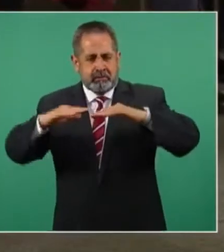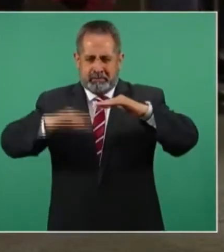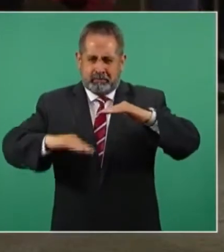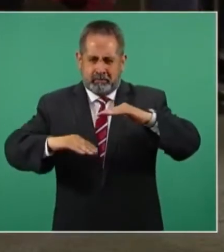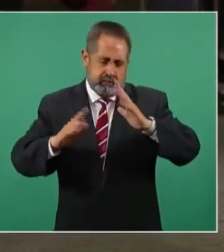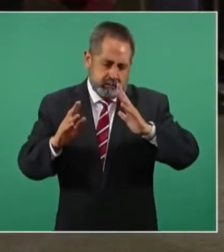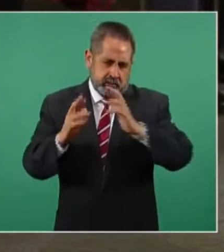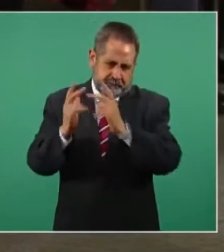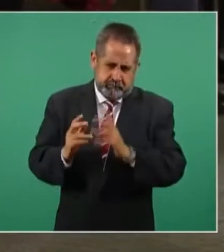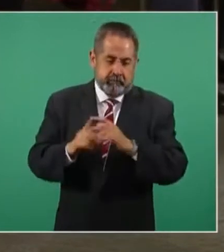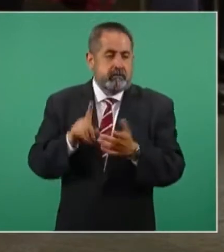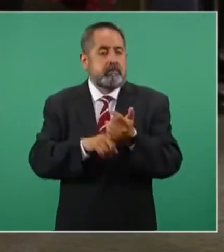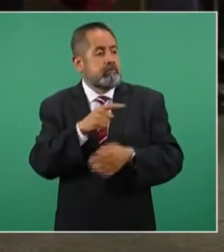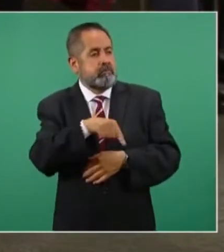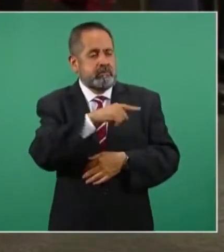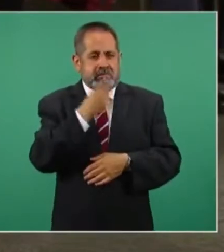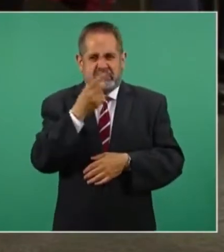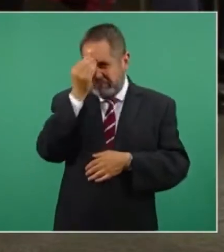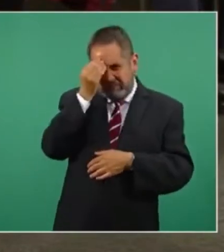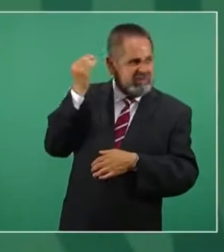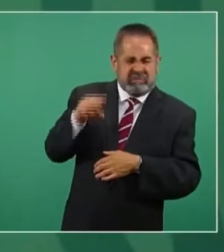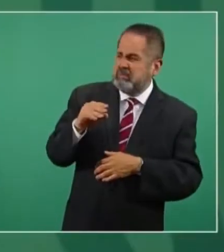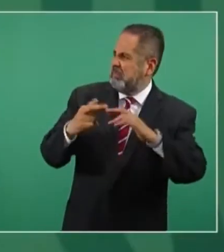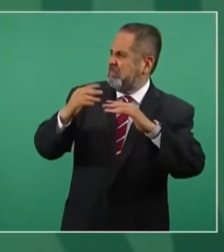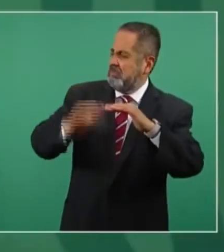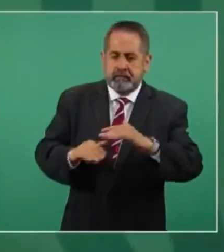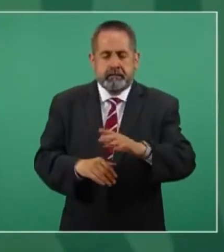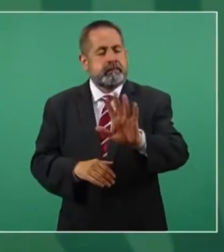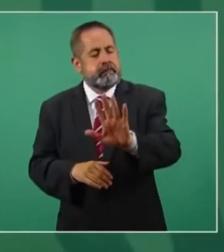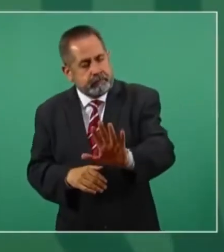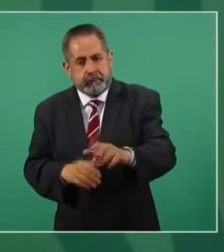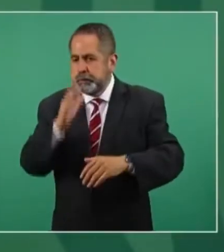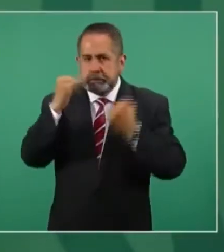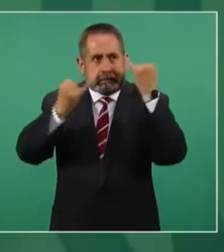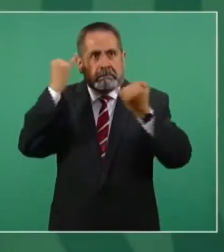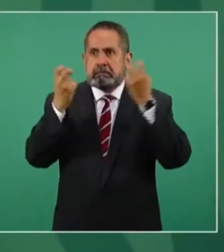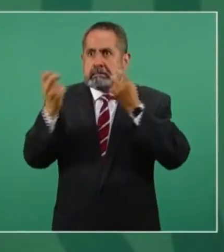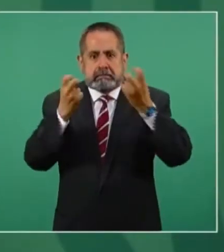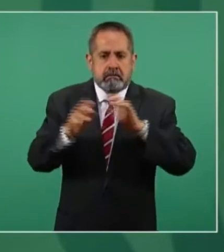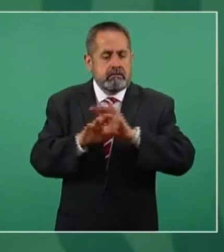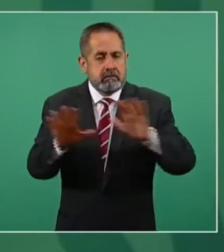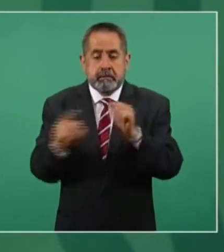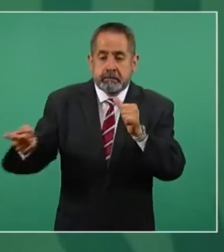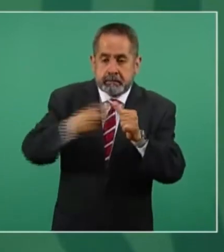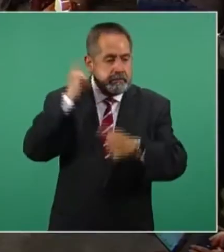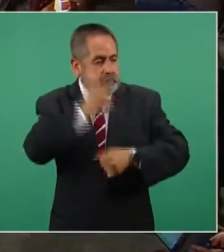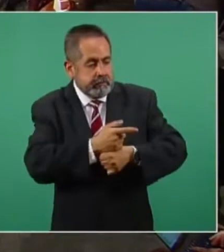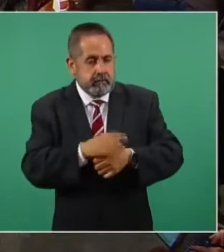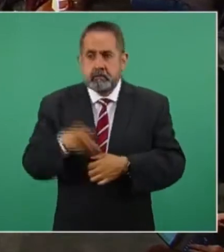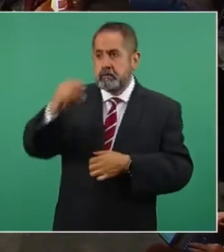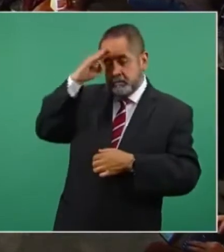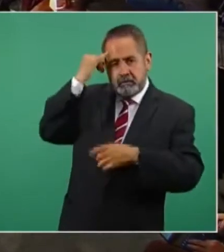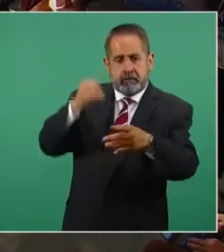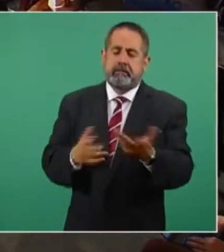pero ustedes descartan, insisto, independientemente de este peritaje, un sabotaje. No podemos especular hasta que no se tengan los resultados del peritaje. ¿Pero tampoco lo descartarían?